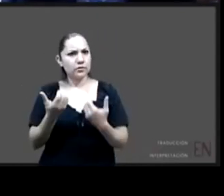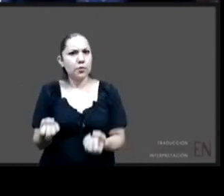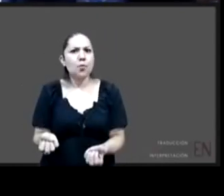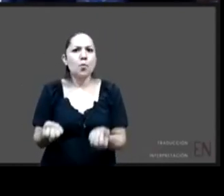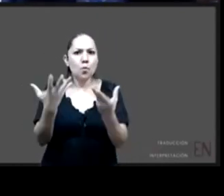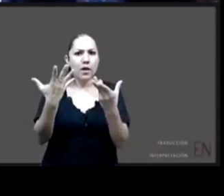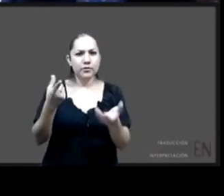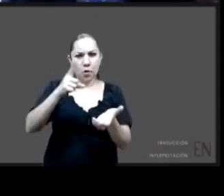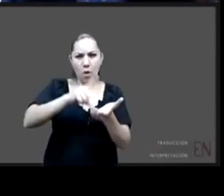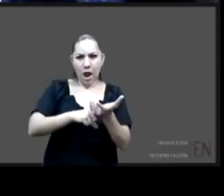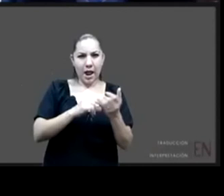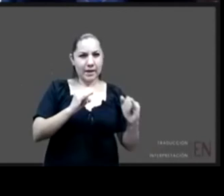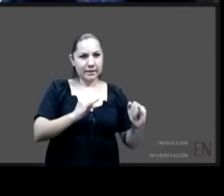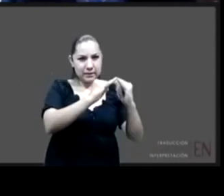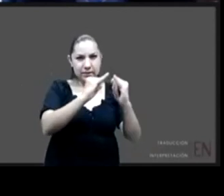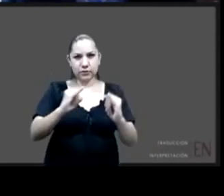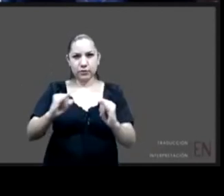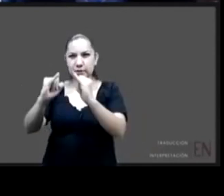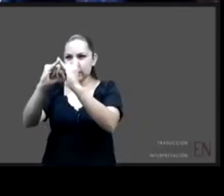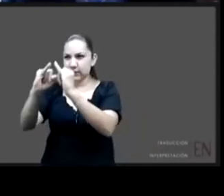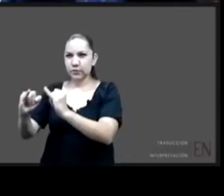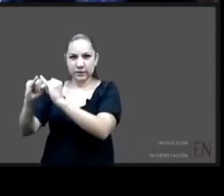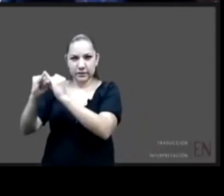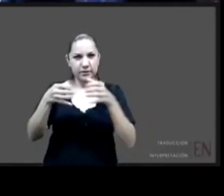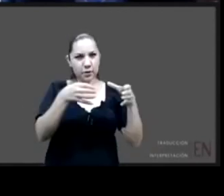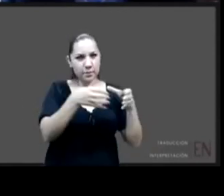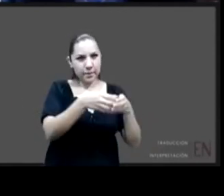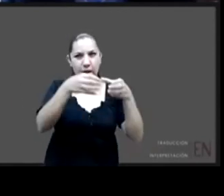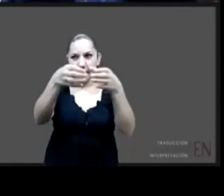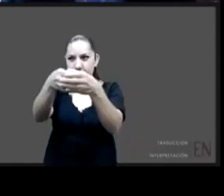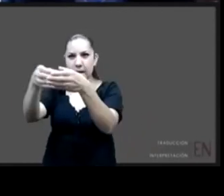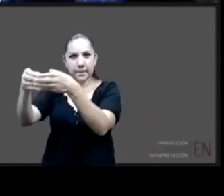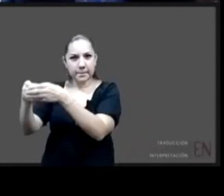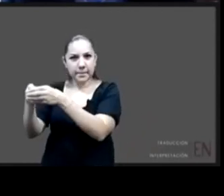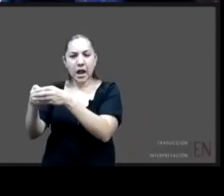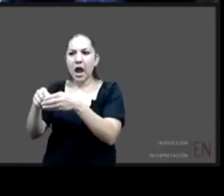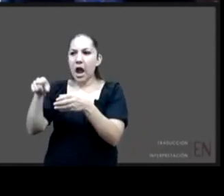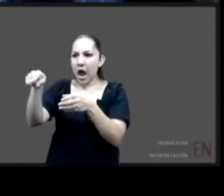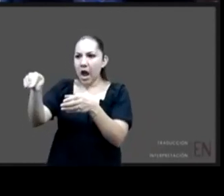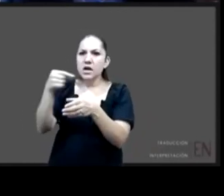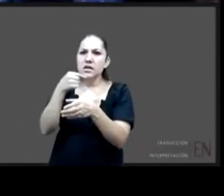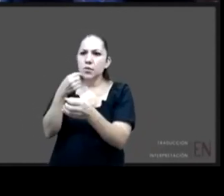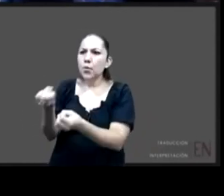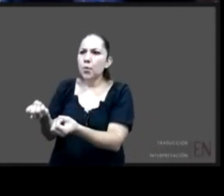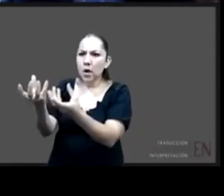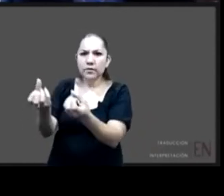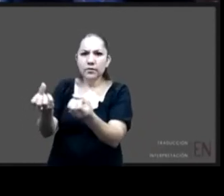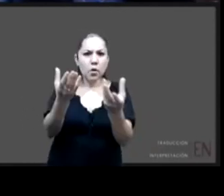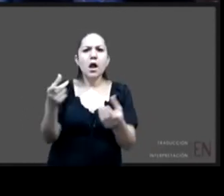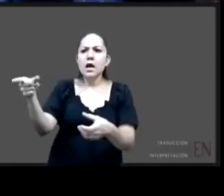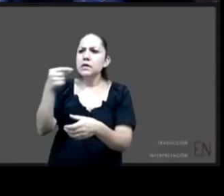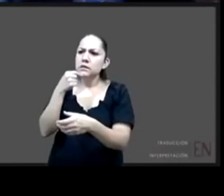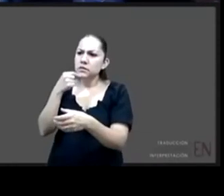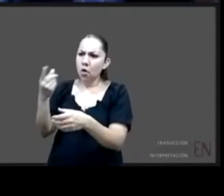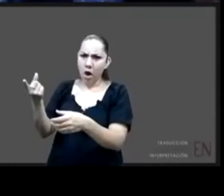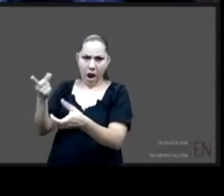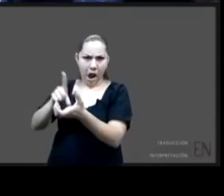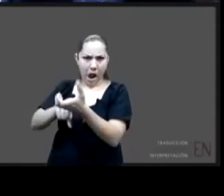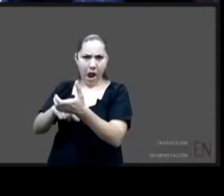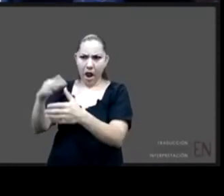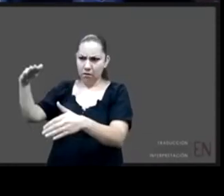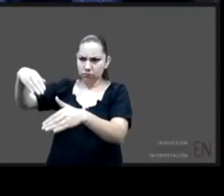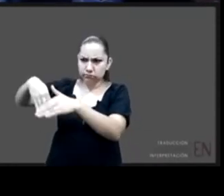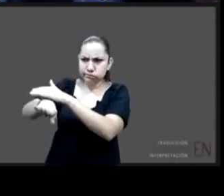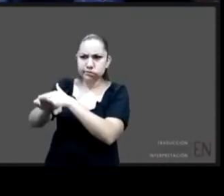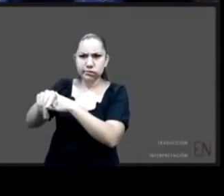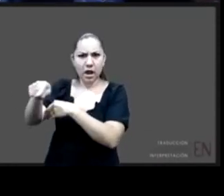cuáles fueron las razones o los motivos de ingreso porque en la medida que nosotros podamos conocer por qué